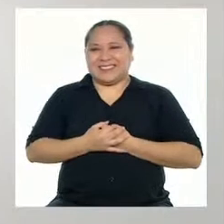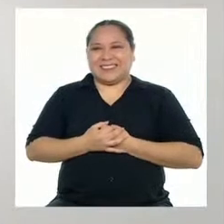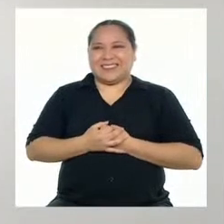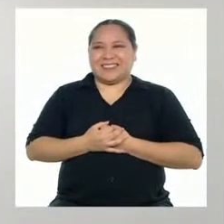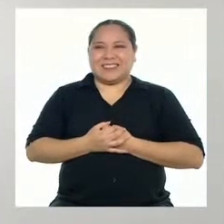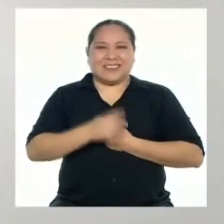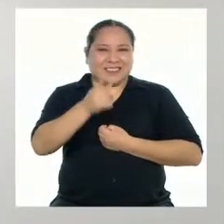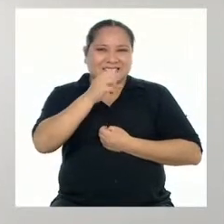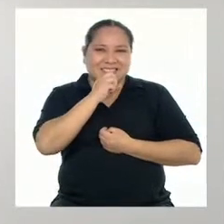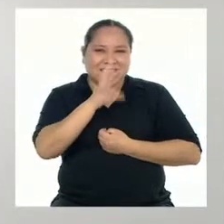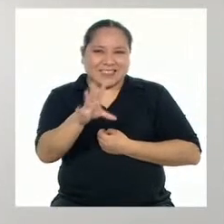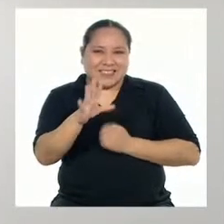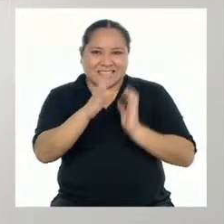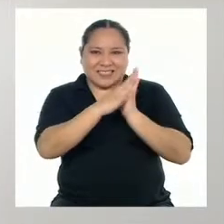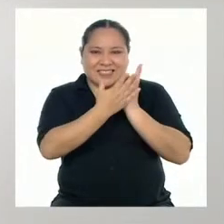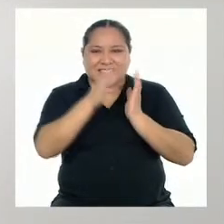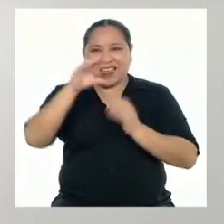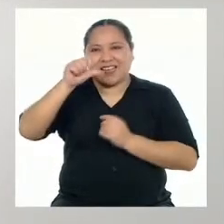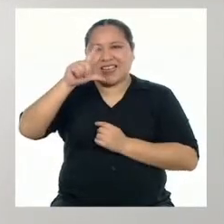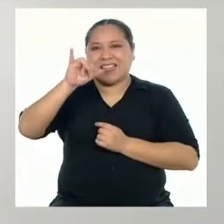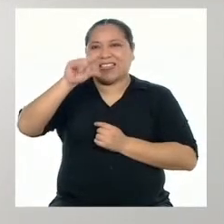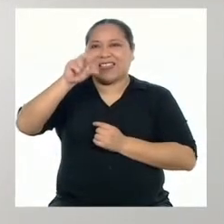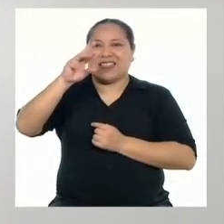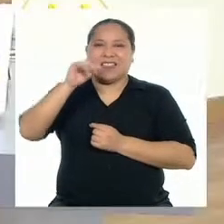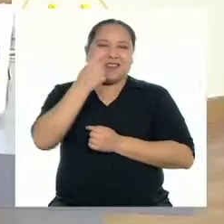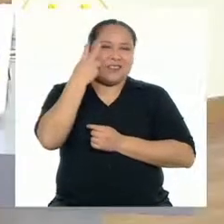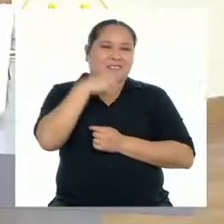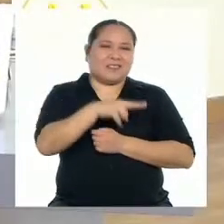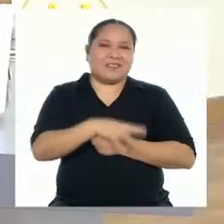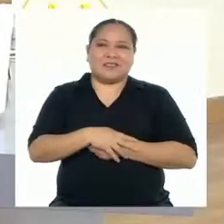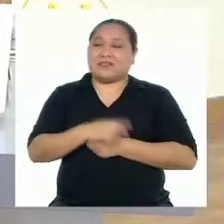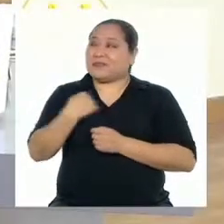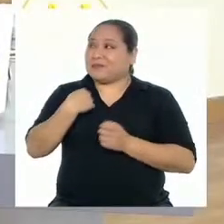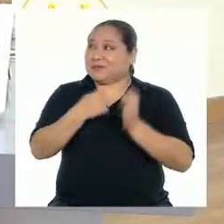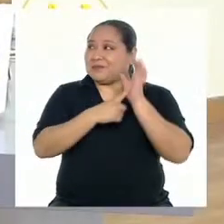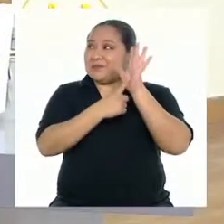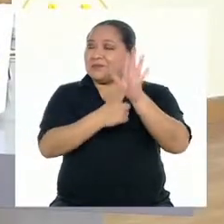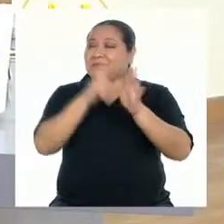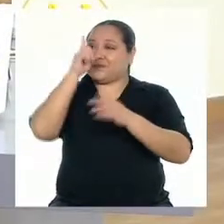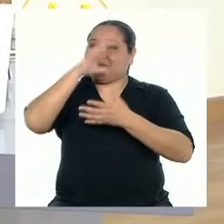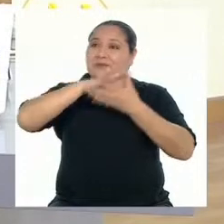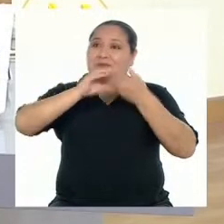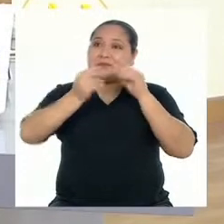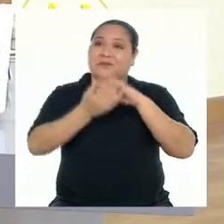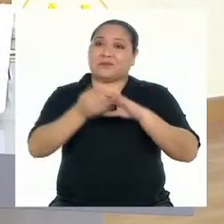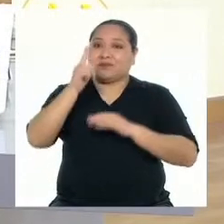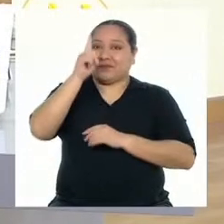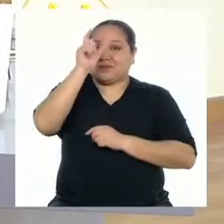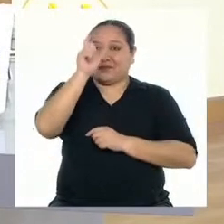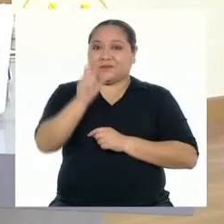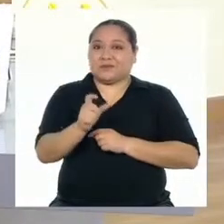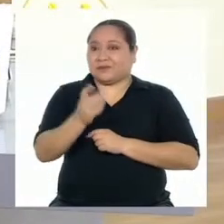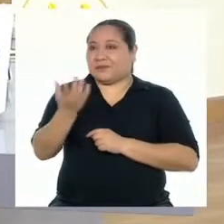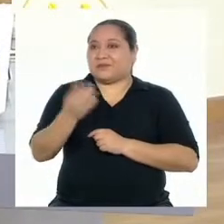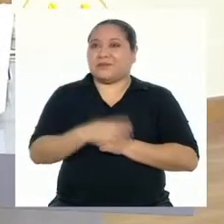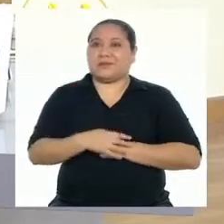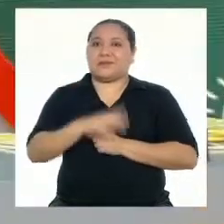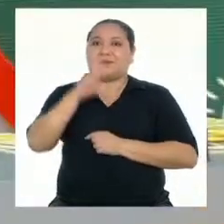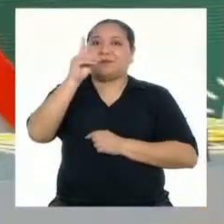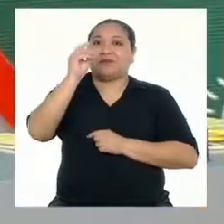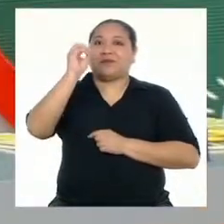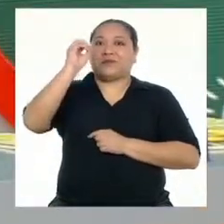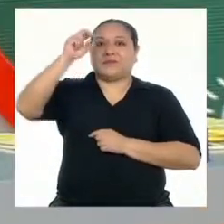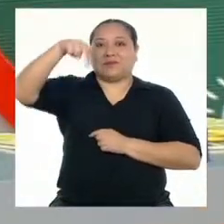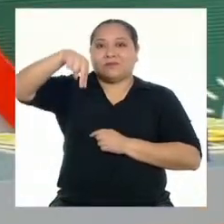¿De qué trata el caligrama que acabamos de ver? Nos presenta una historia con un personaje, Don Libro.